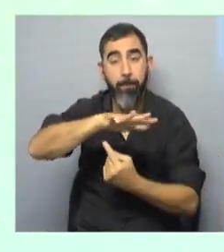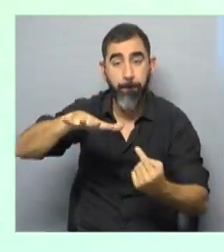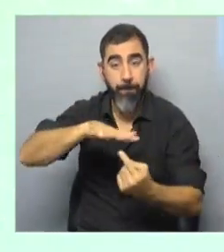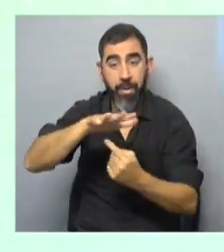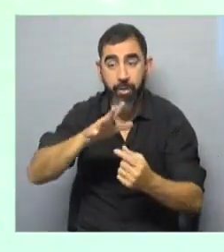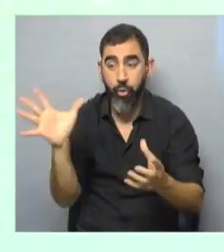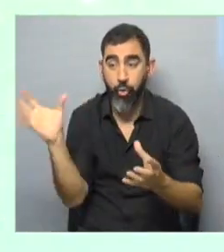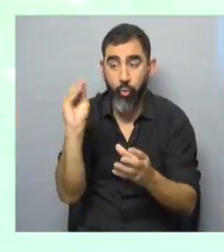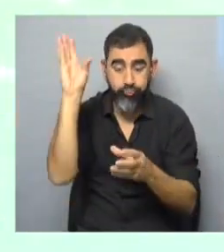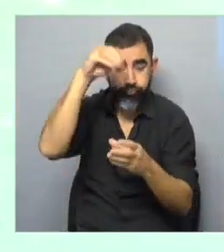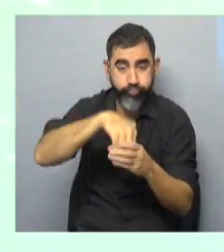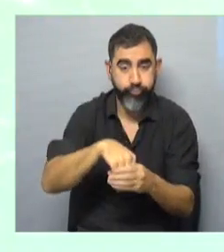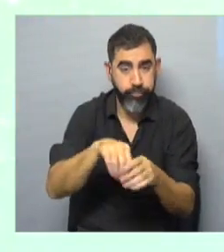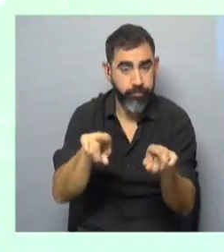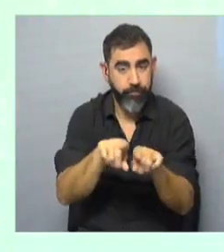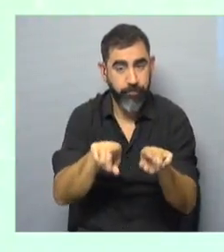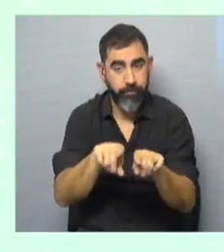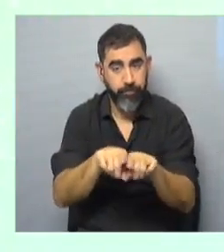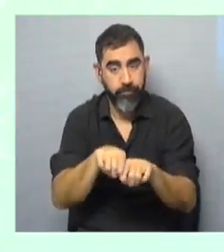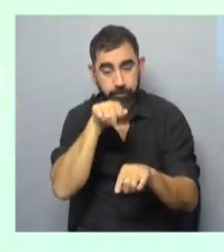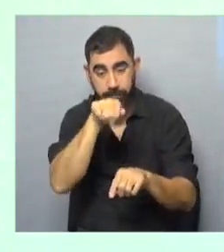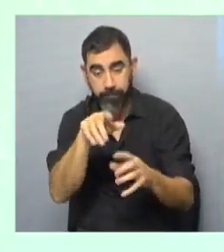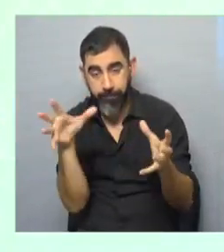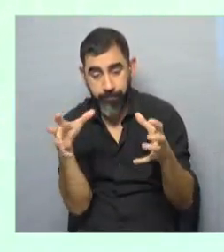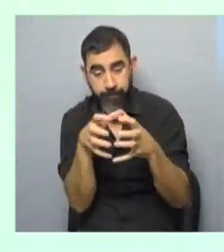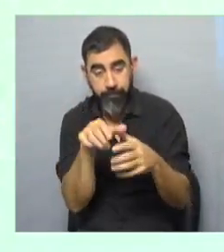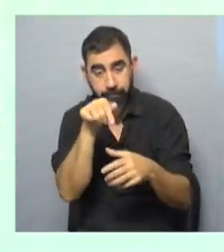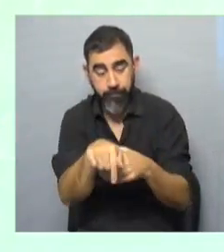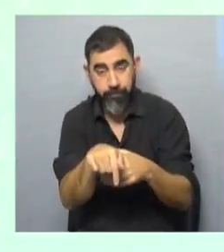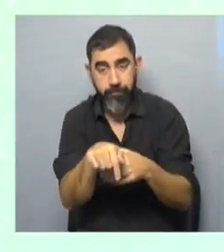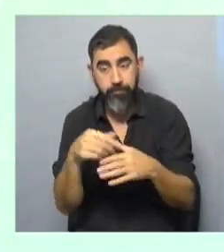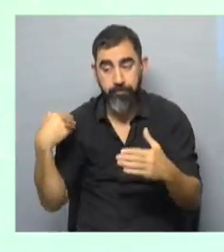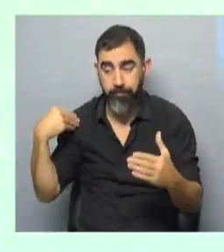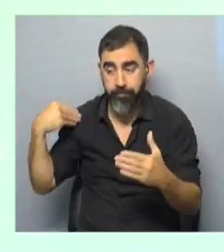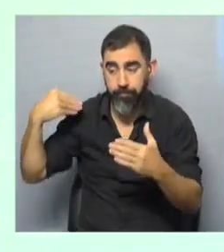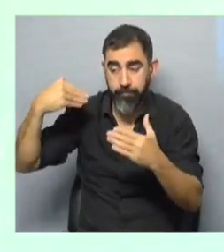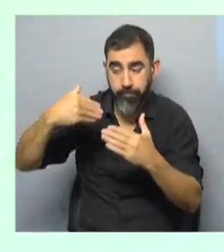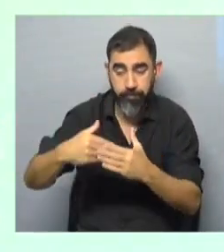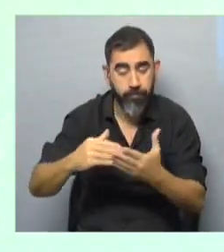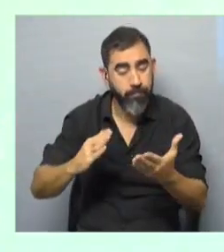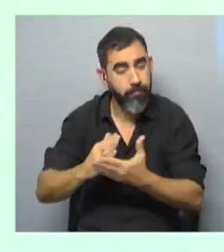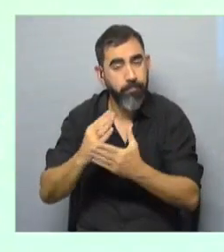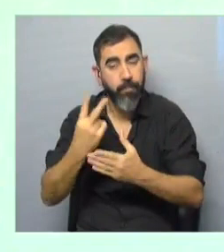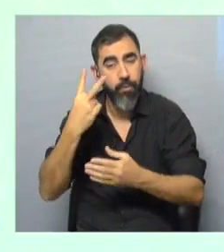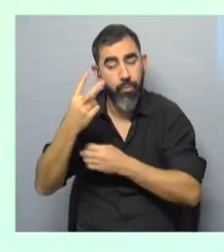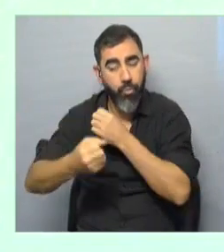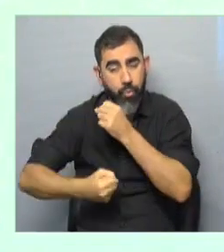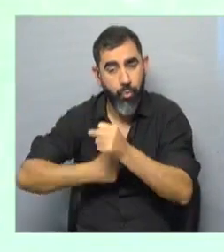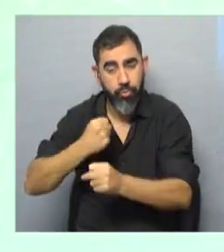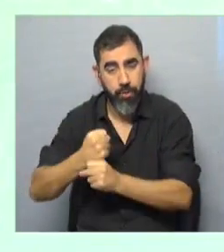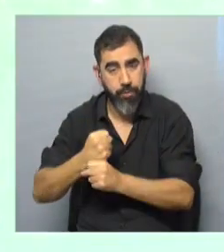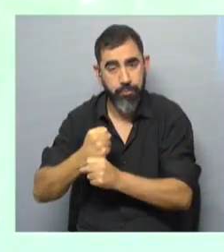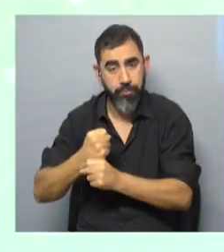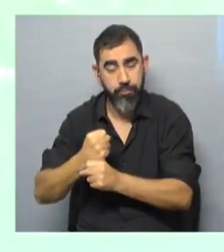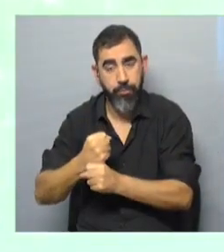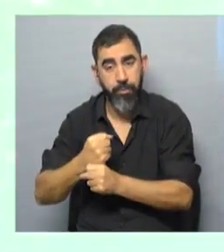está todo allí condensado. En esa condensación nosotros hemos venido señalando desde hace dos años que ahí